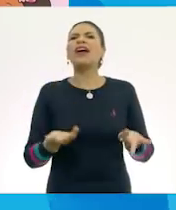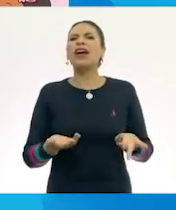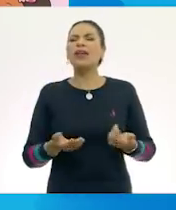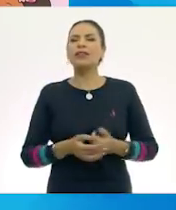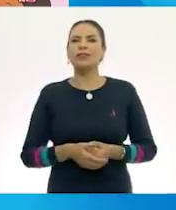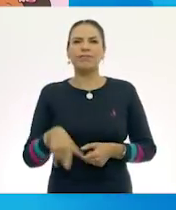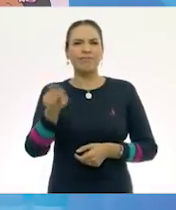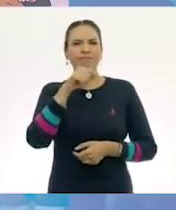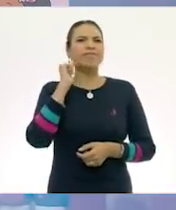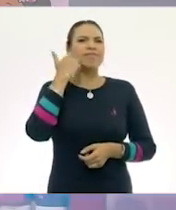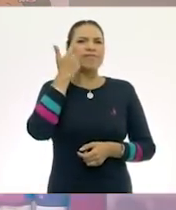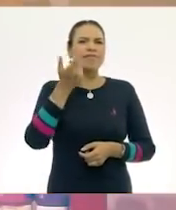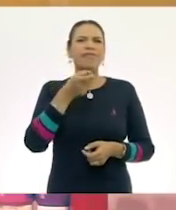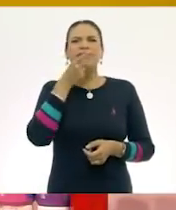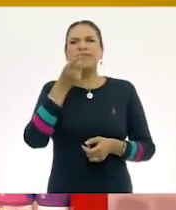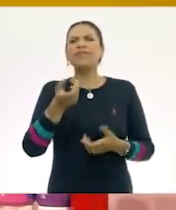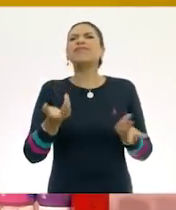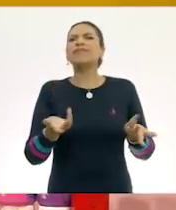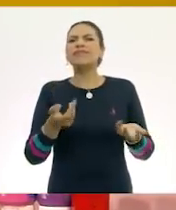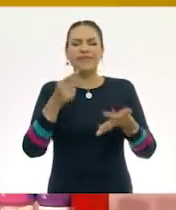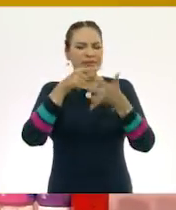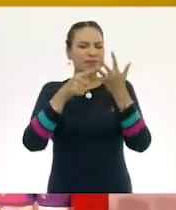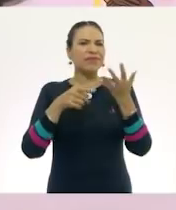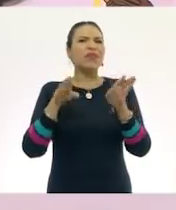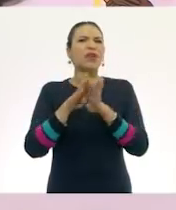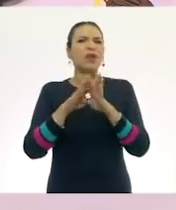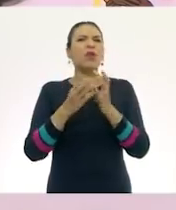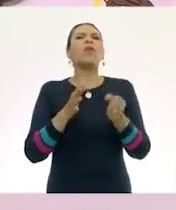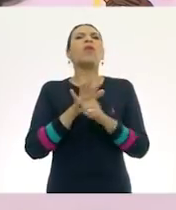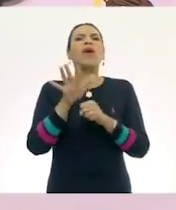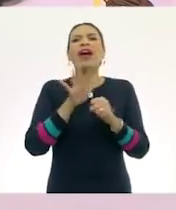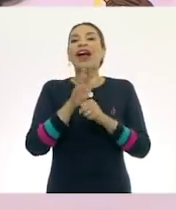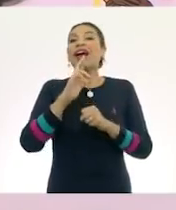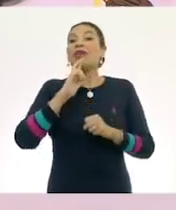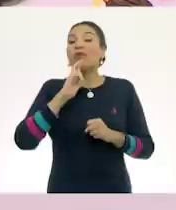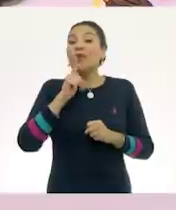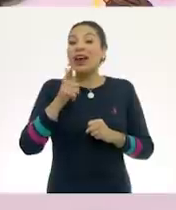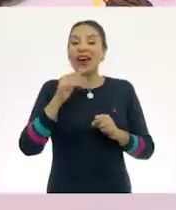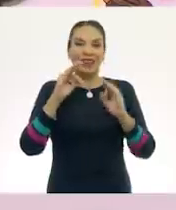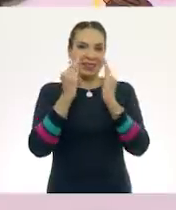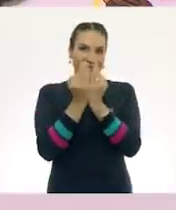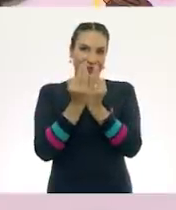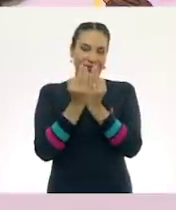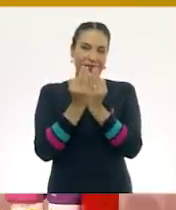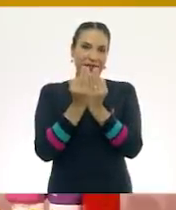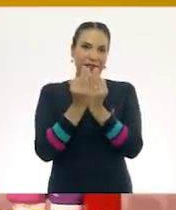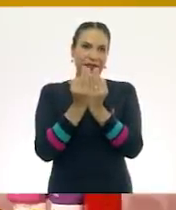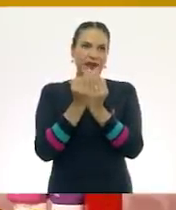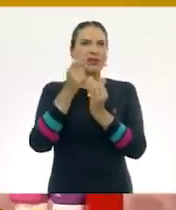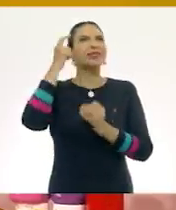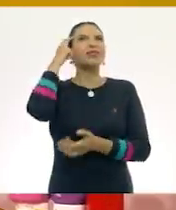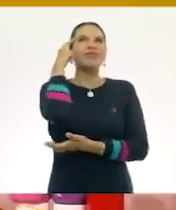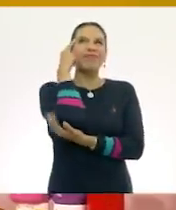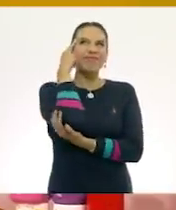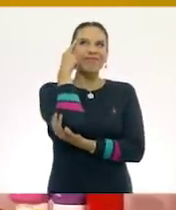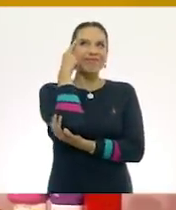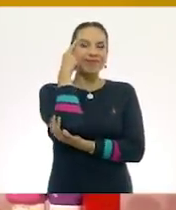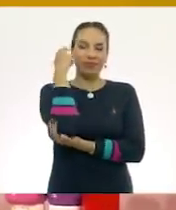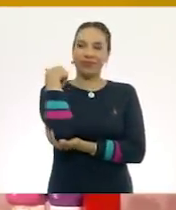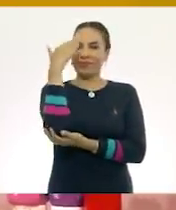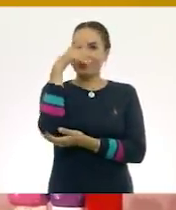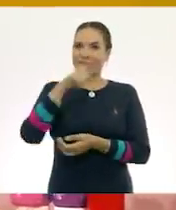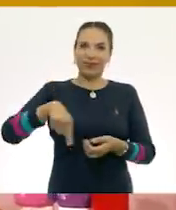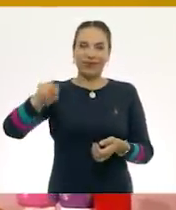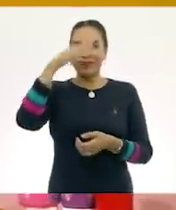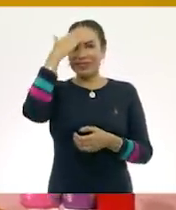¿Alguien sugiere algo? ¿Cuál será la mejor forma? Piénsenle un poco. Yo sé que